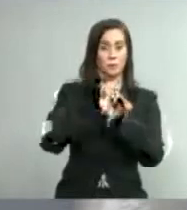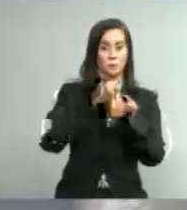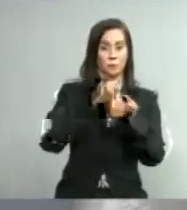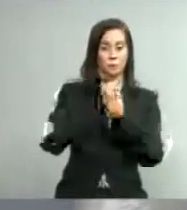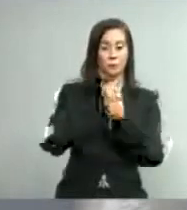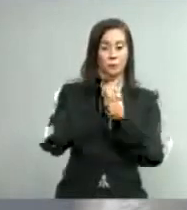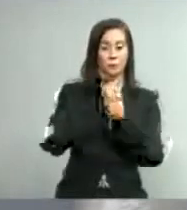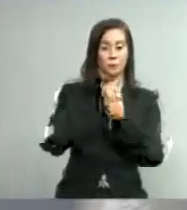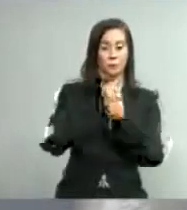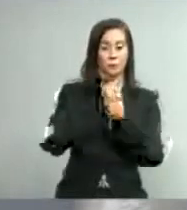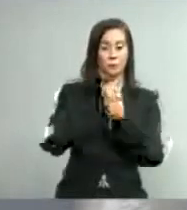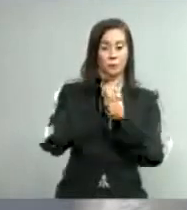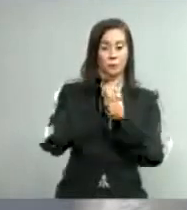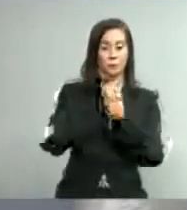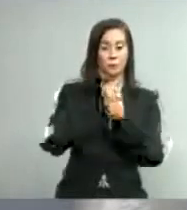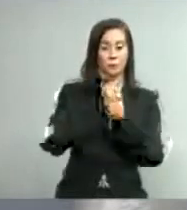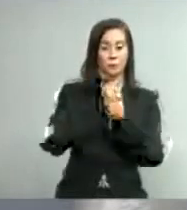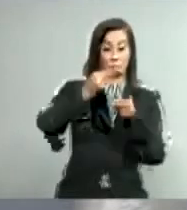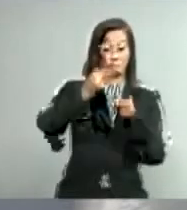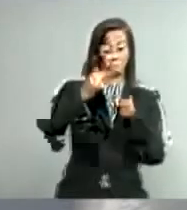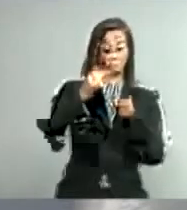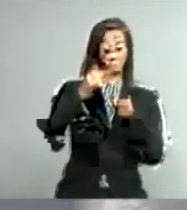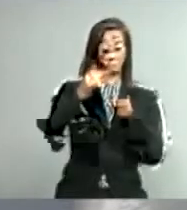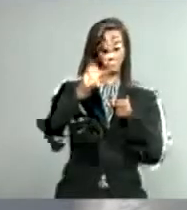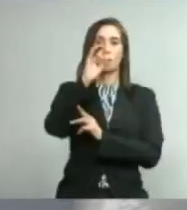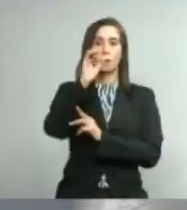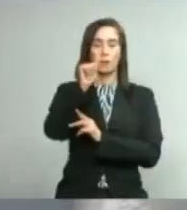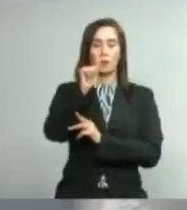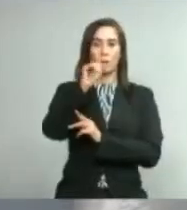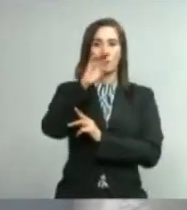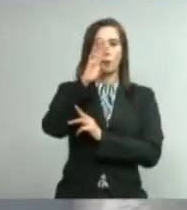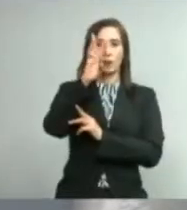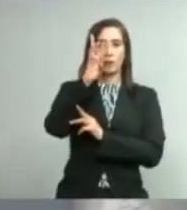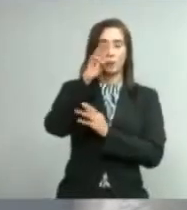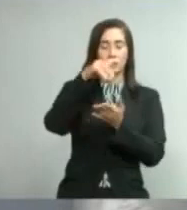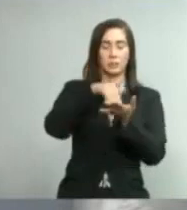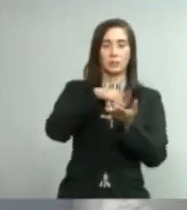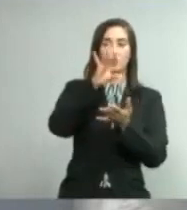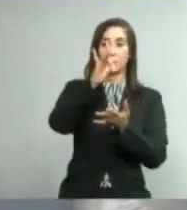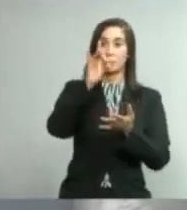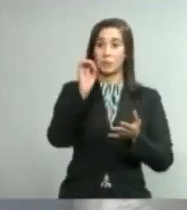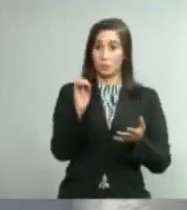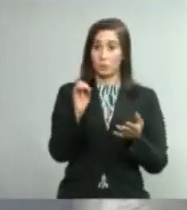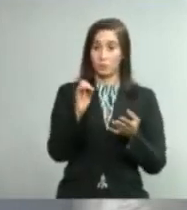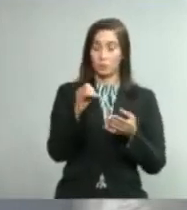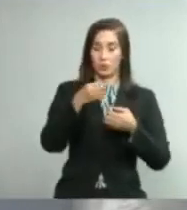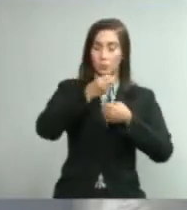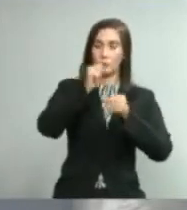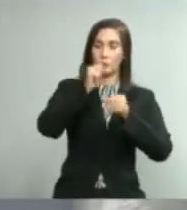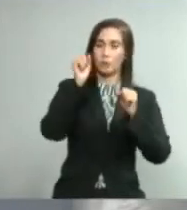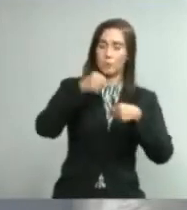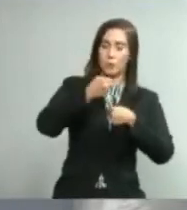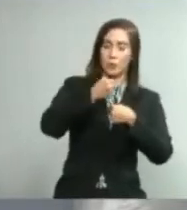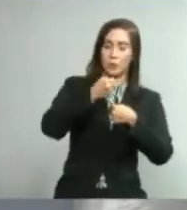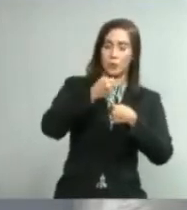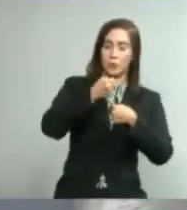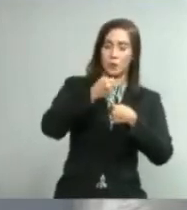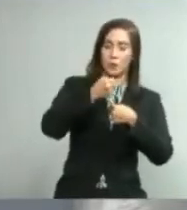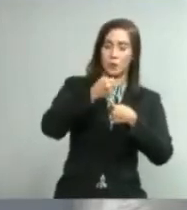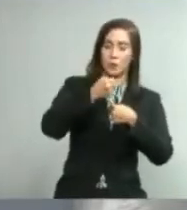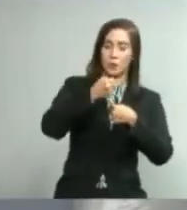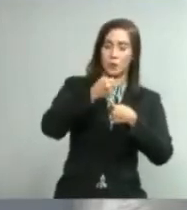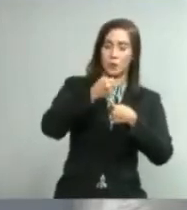un COAS 6800 que tiene una capacidad instalada de